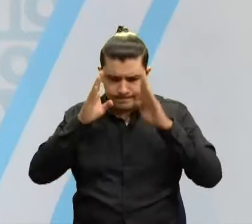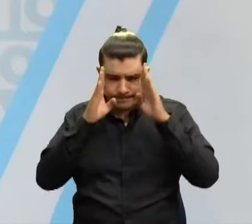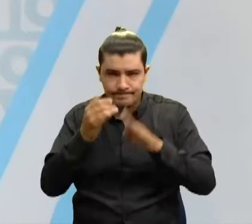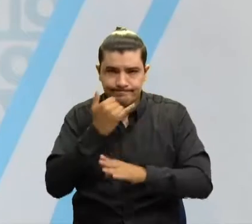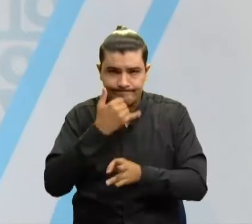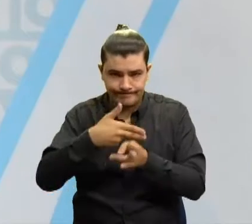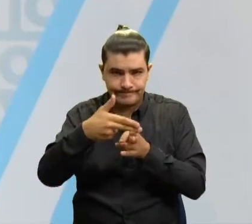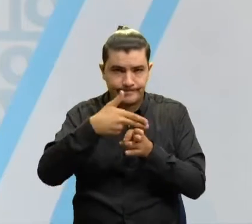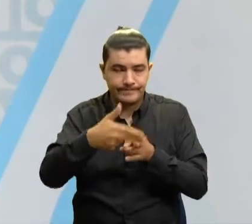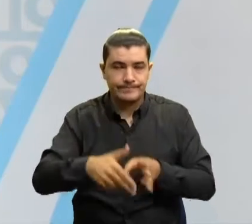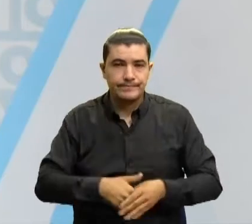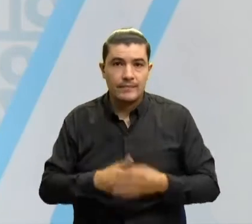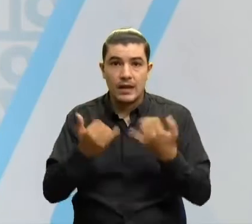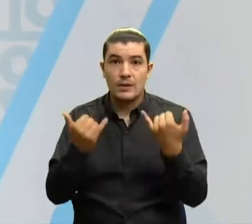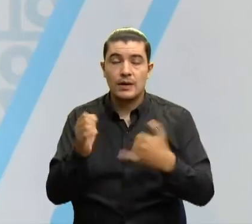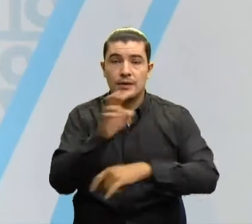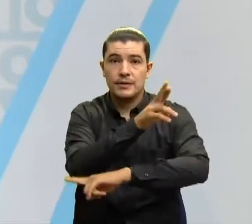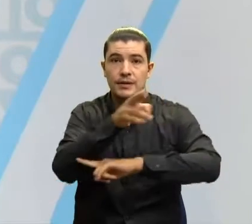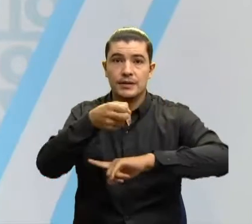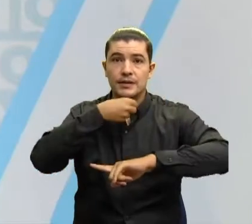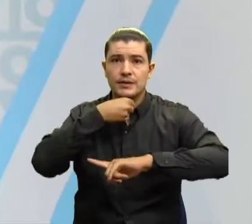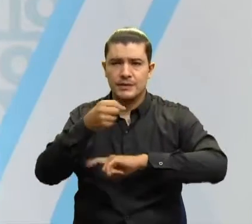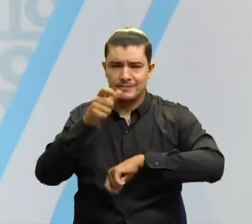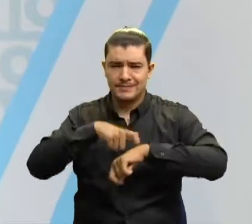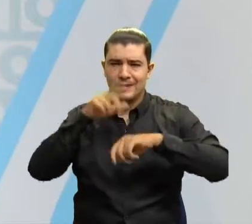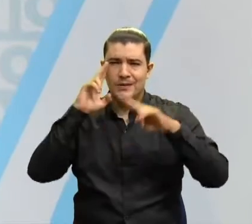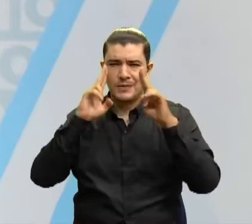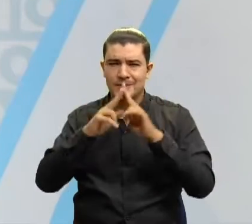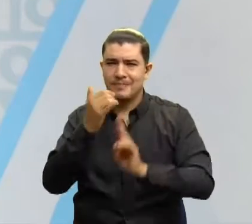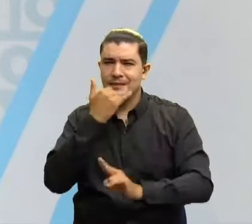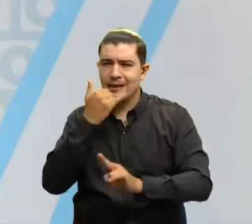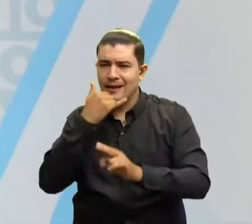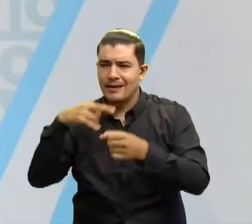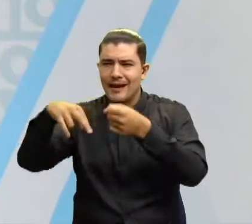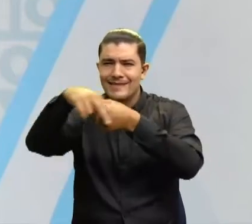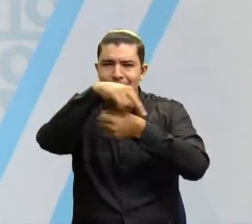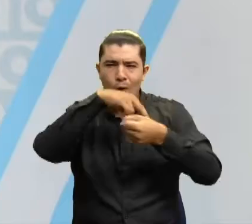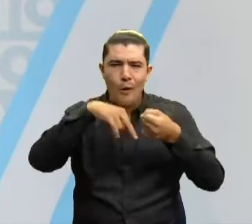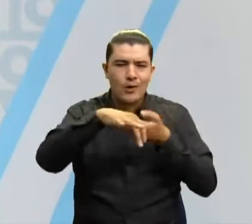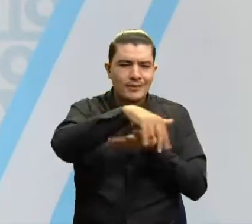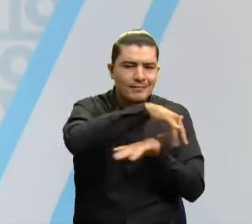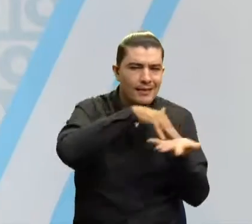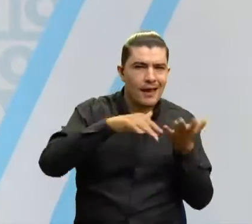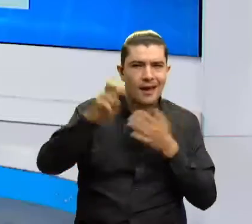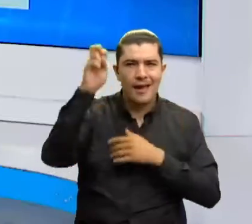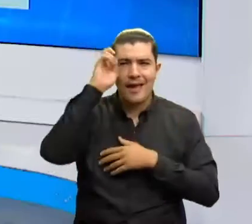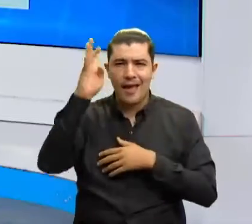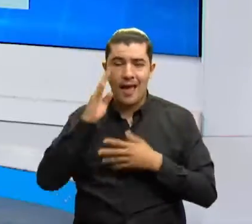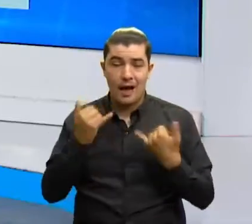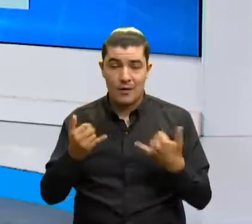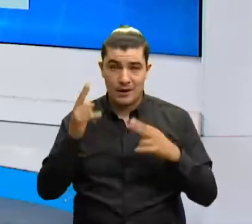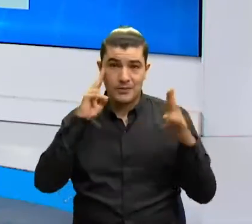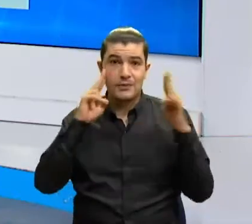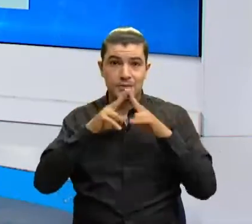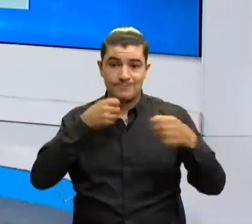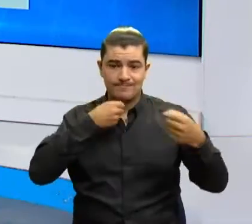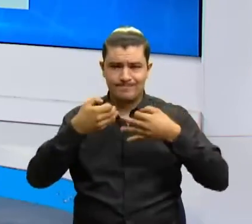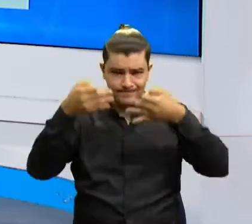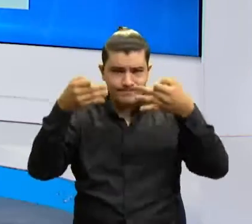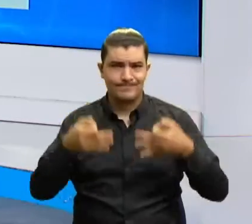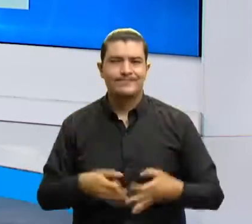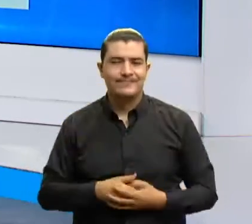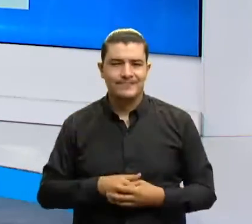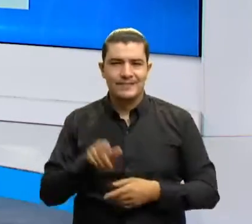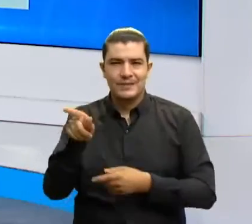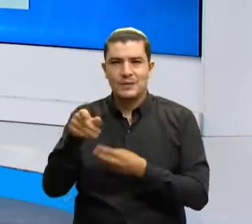En Oriente Noticias, es momento de empezar un recorrido por los diferentes puntos del Oriente Colombiano para conocer lo que es noticia a esta hora. Ahí vemos a nuestros compañeros,